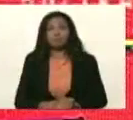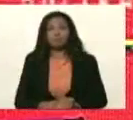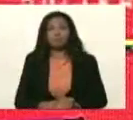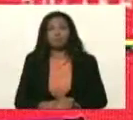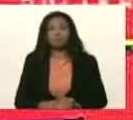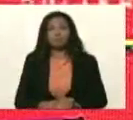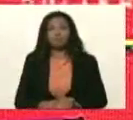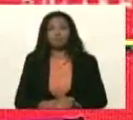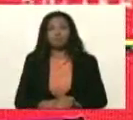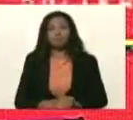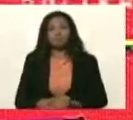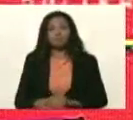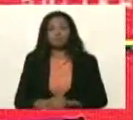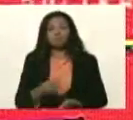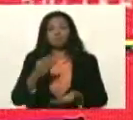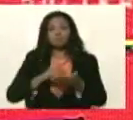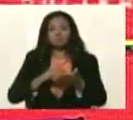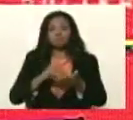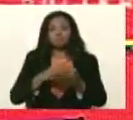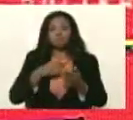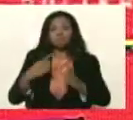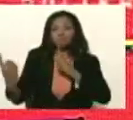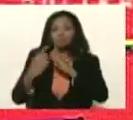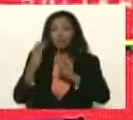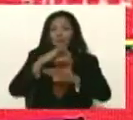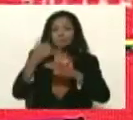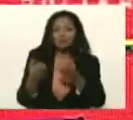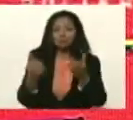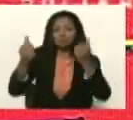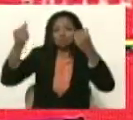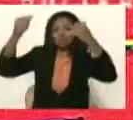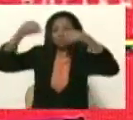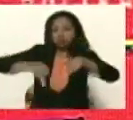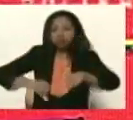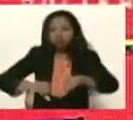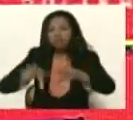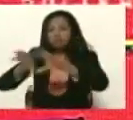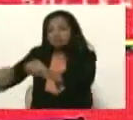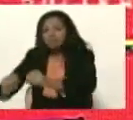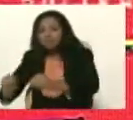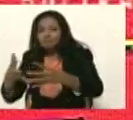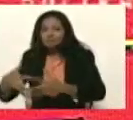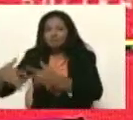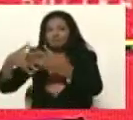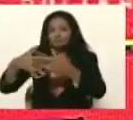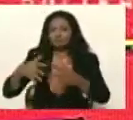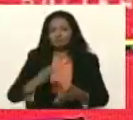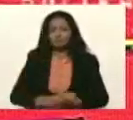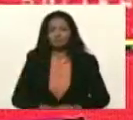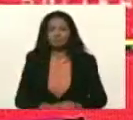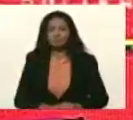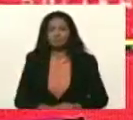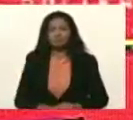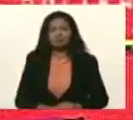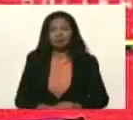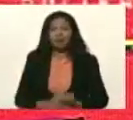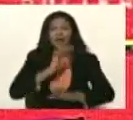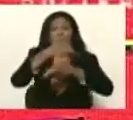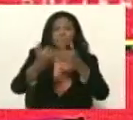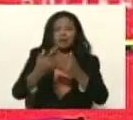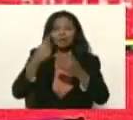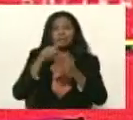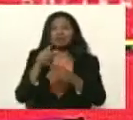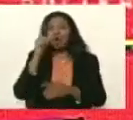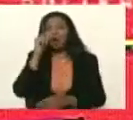nos tocó enfrentar, el plan fracasado, del imperialismo norteamericano, el plan fracasado, de